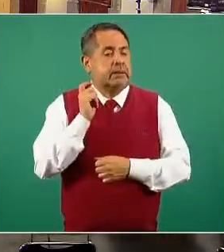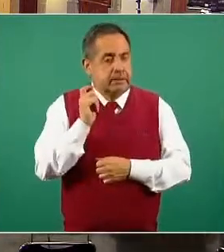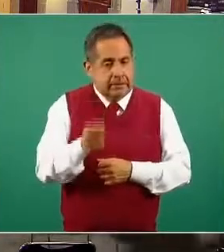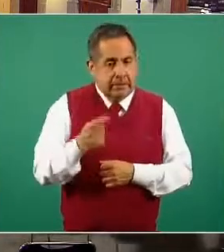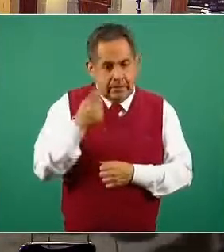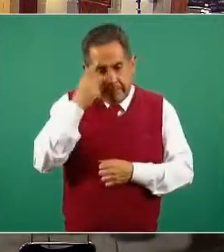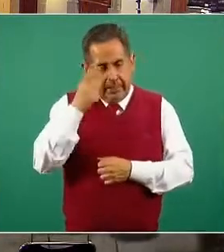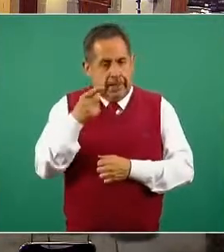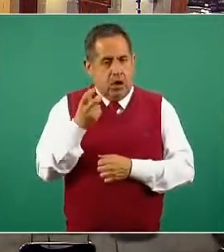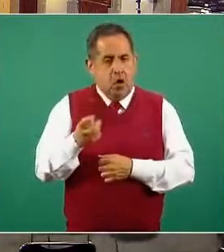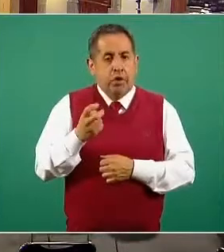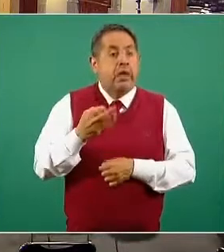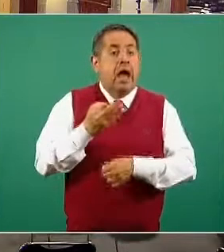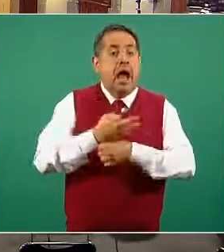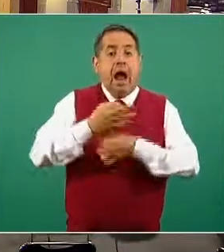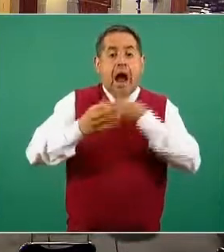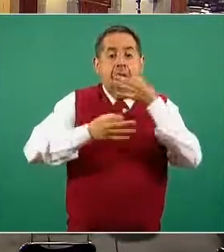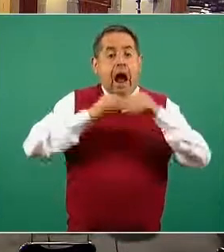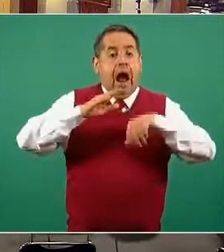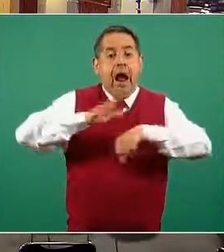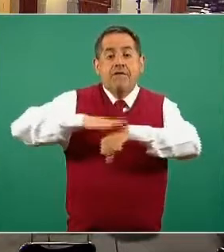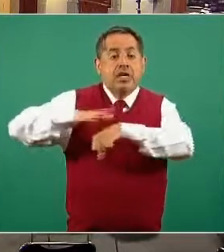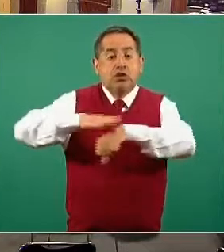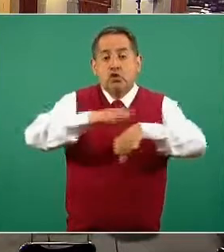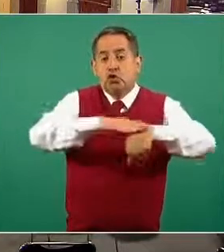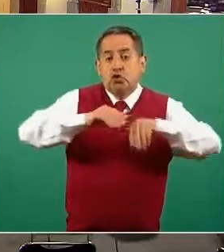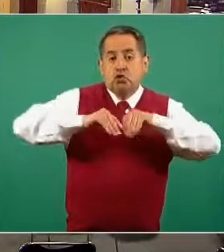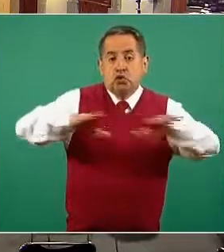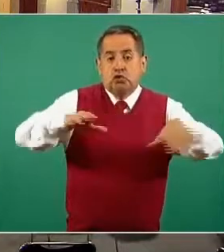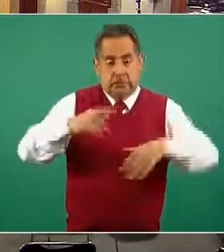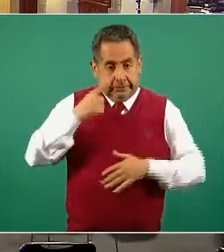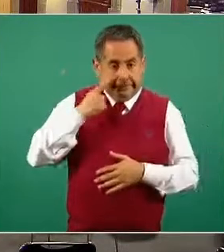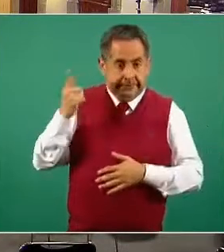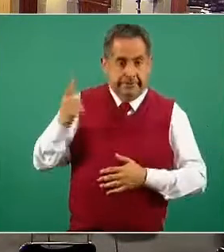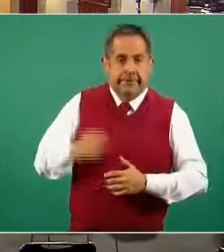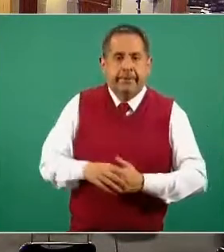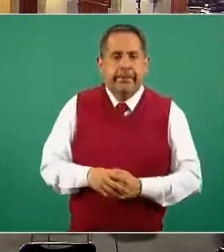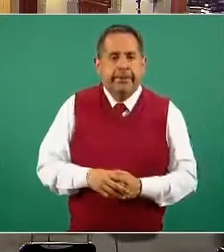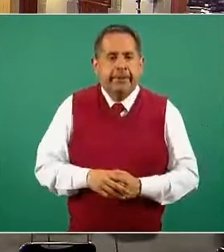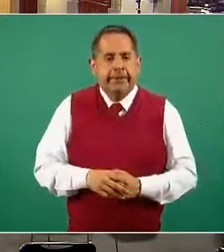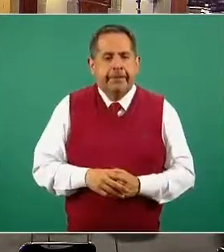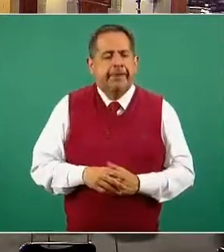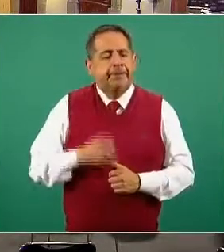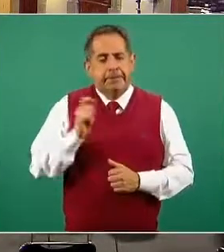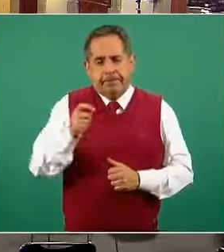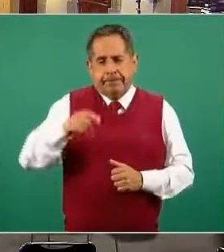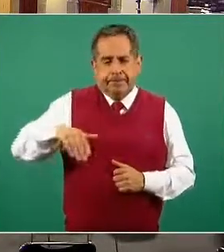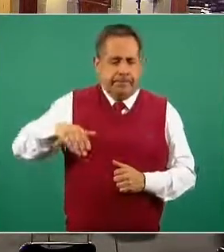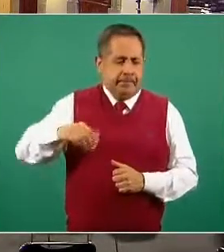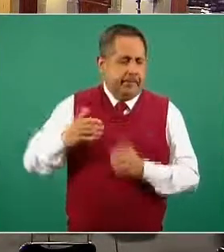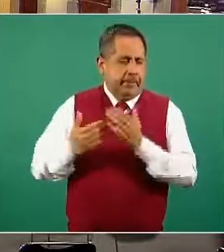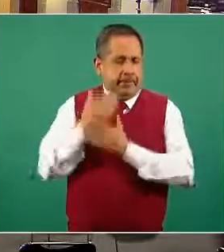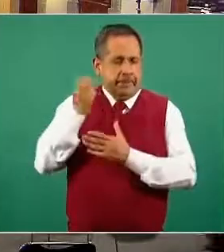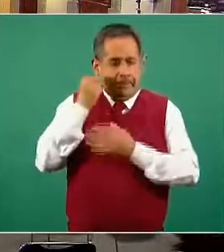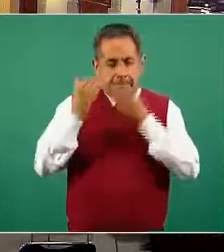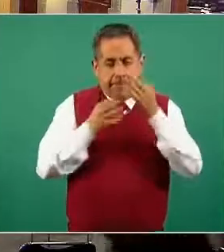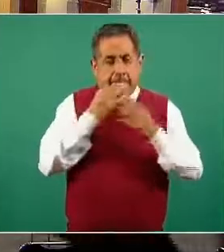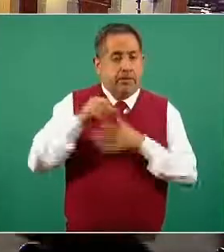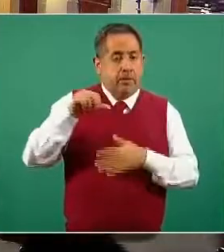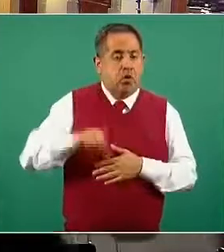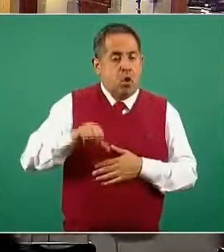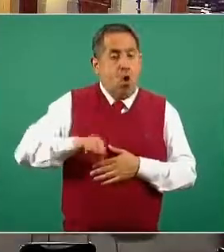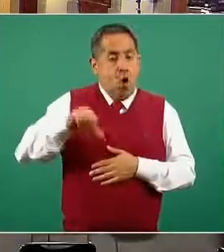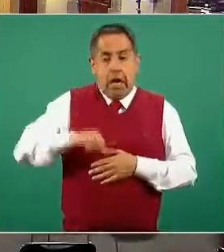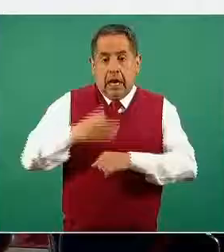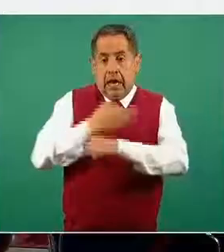a este aviso epidemiológico. Si nos comparten la primera, bien, como comentábamos al principio de la conferencia, esta tarde se